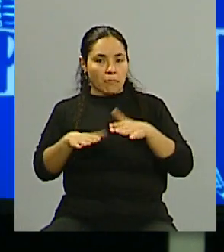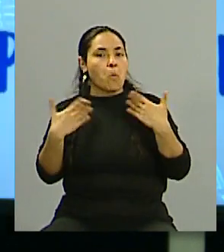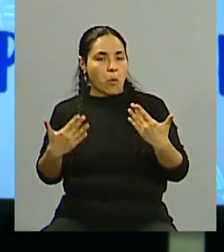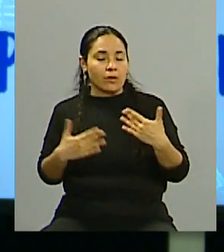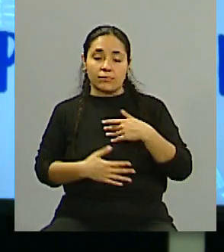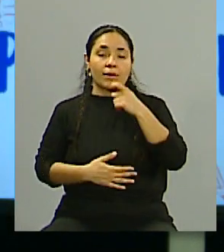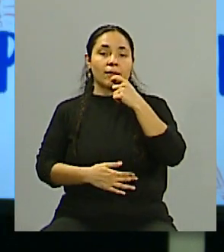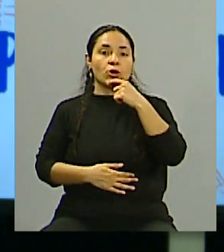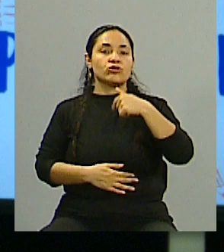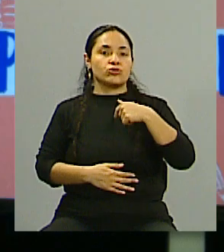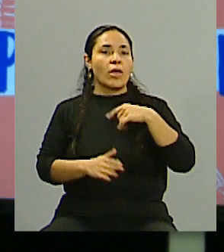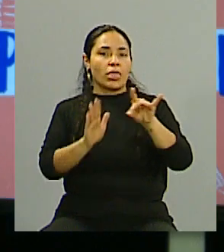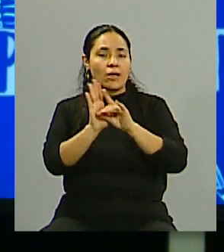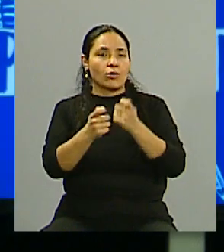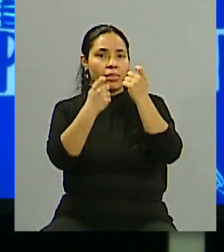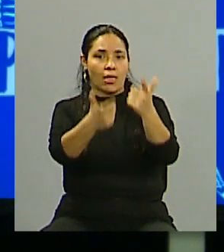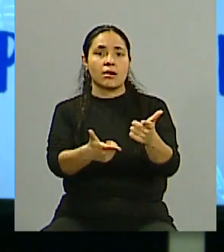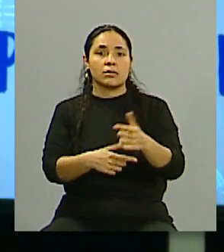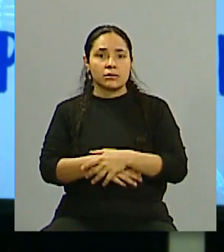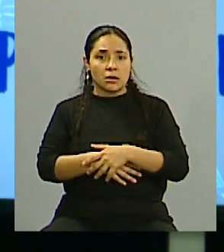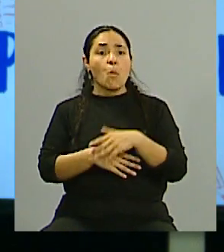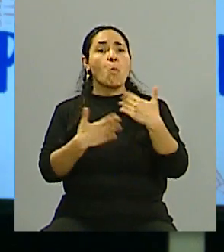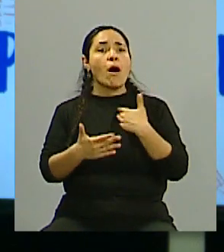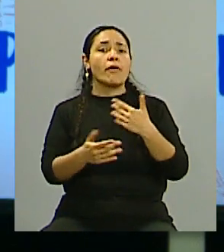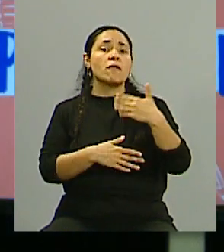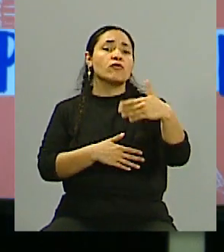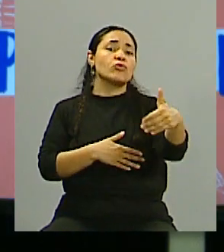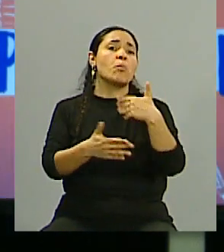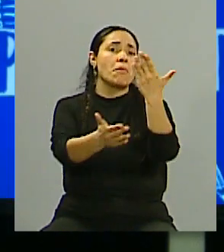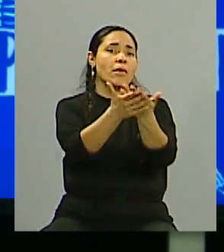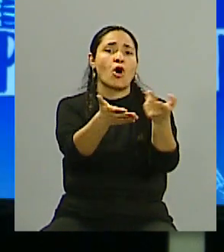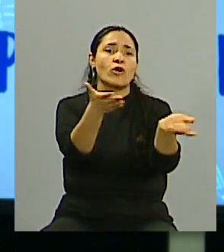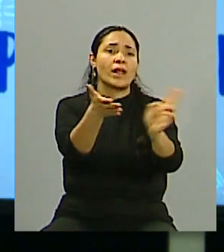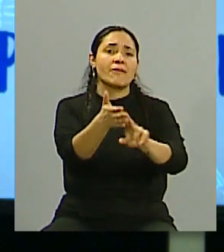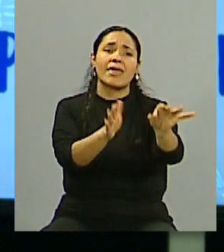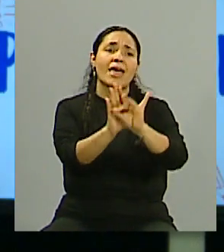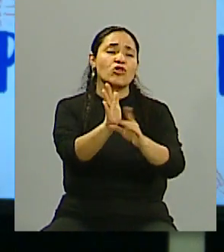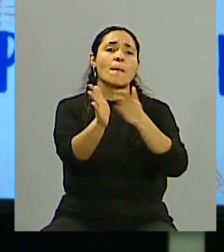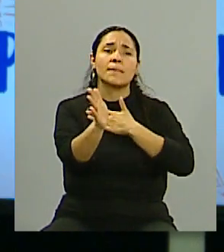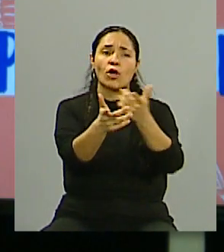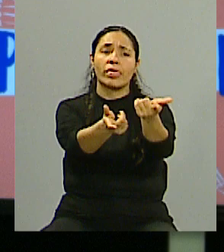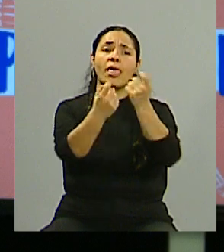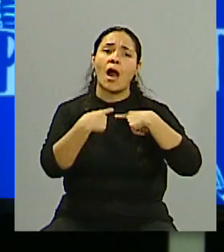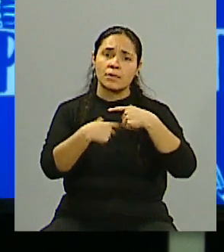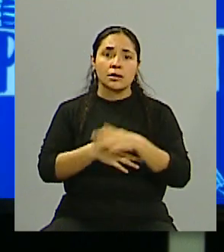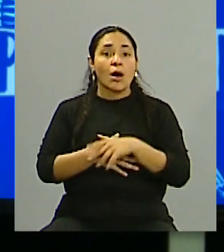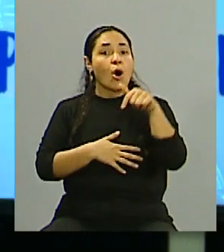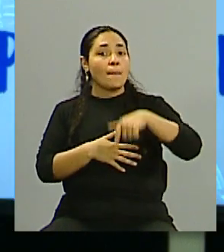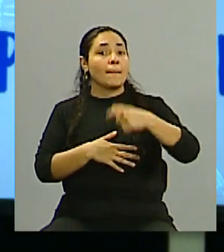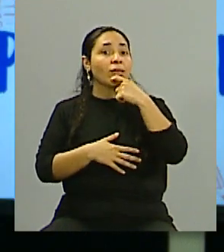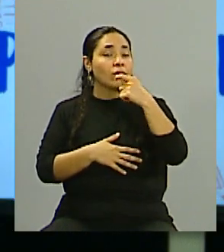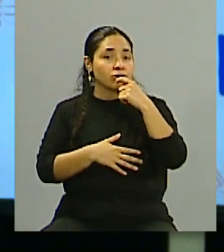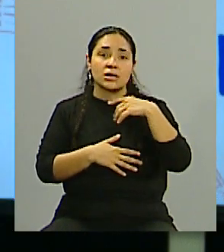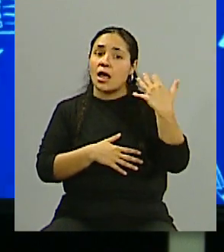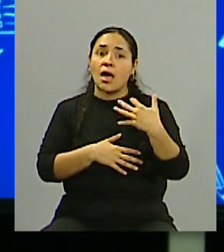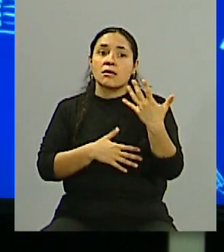momento de mi vida digo, no, devolveme el archivo de los datos. Hoy, ningún mendocino y mendocina lo podría hacer. Tendría que saber dónde